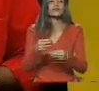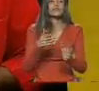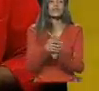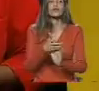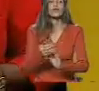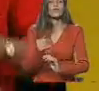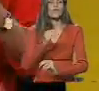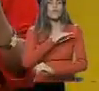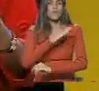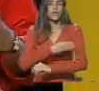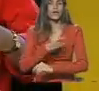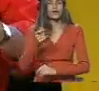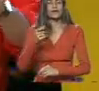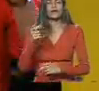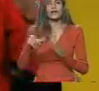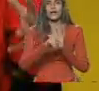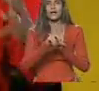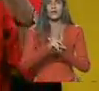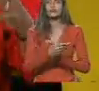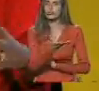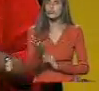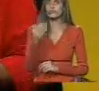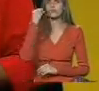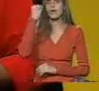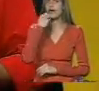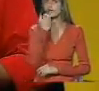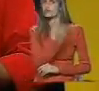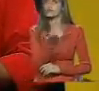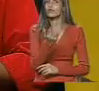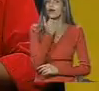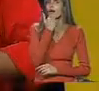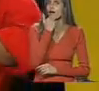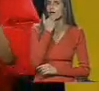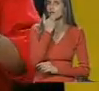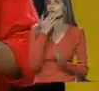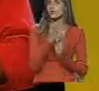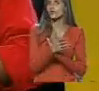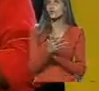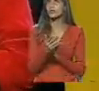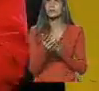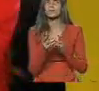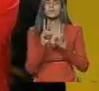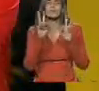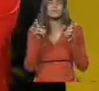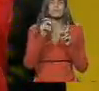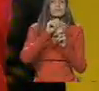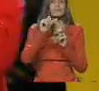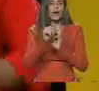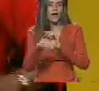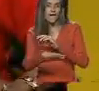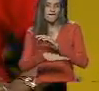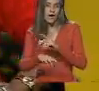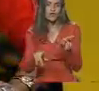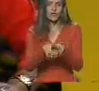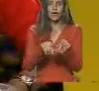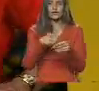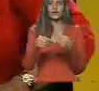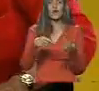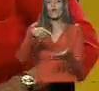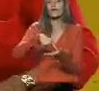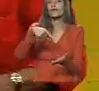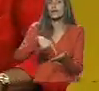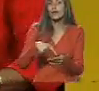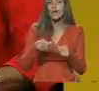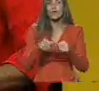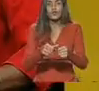del pueblo legislador. ¿Están ustedes, tienen previsto ustedes, Lilian, escenario para desde abajo, así como hicieron los inquilinos,